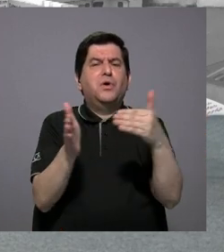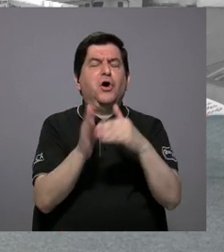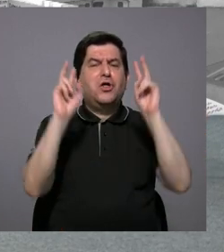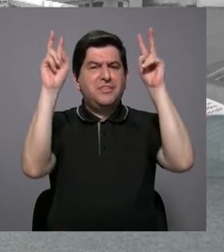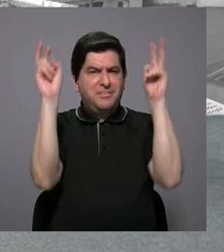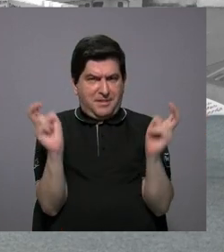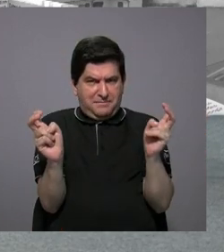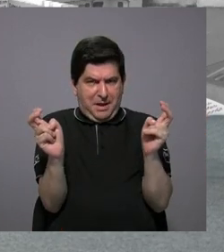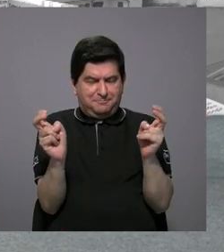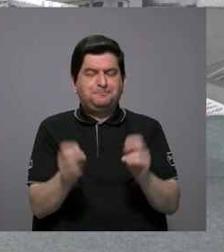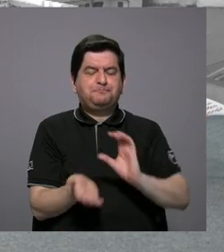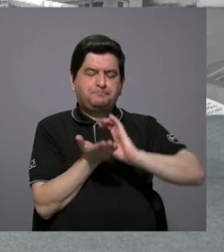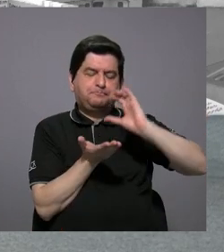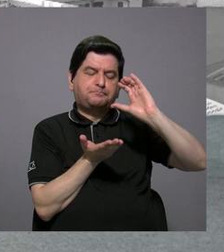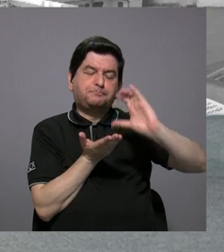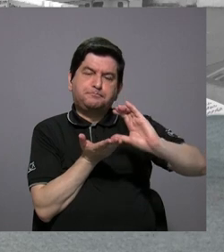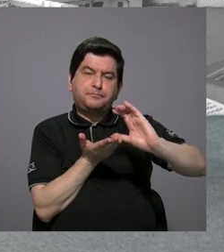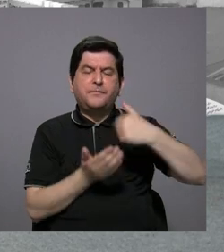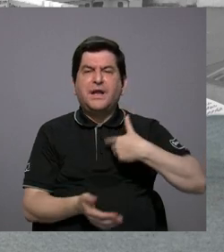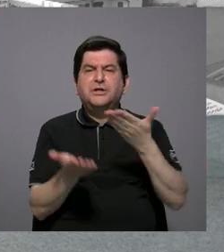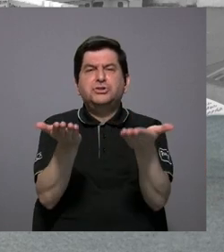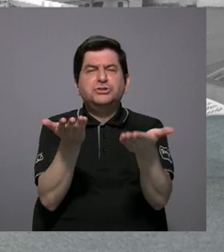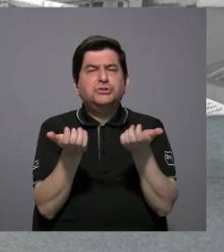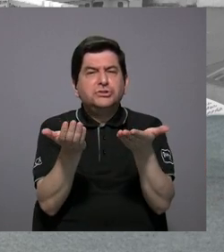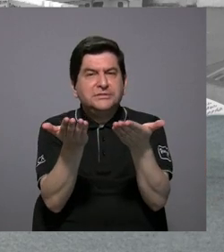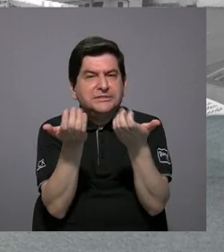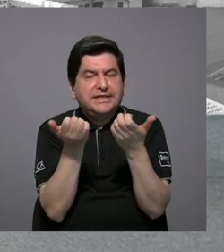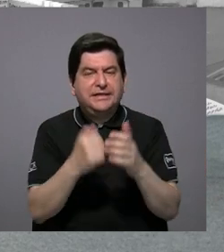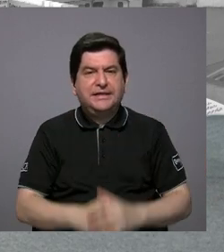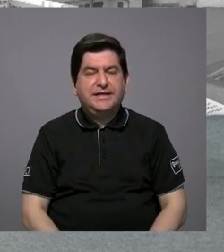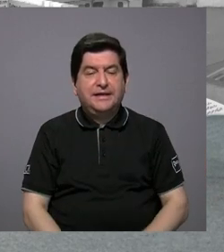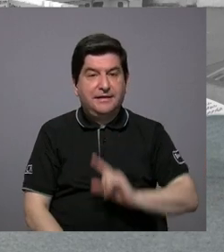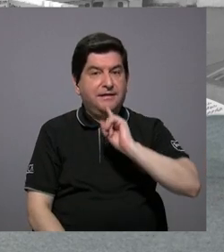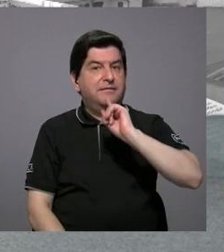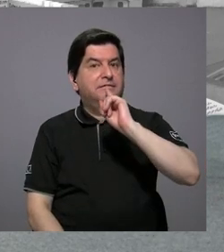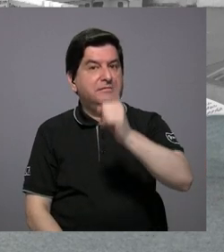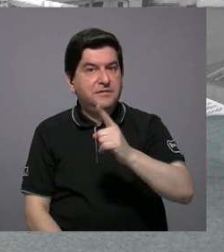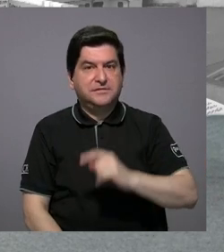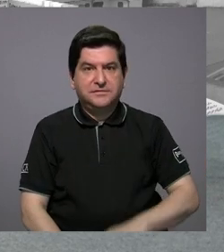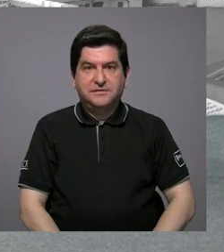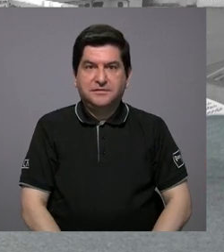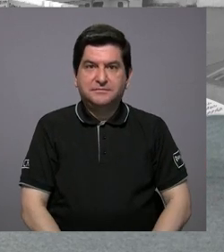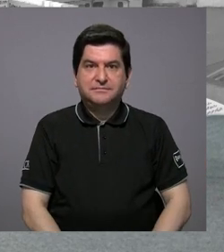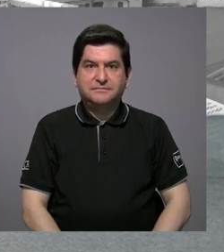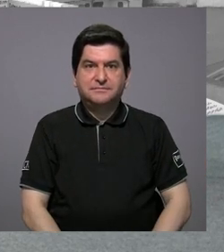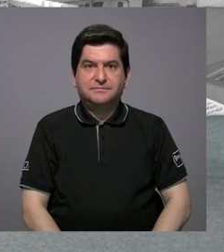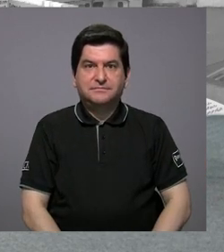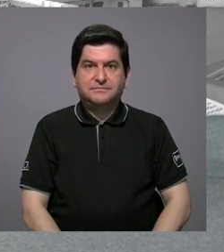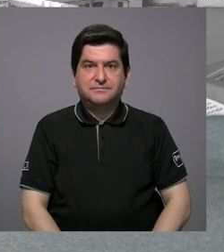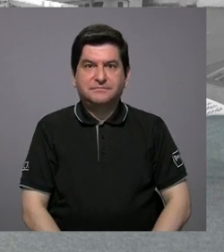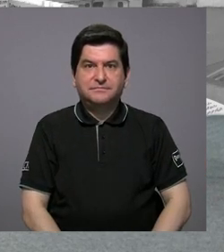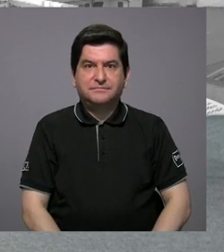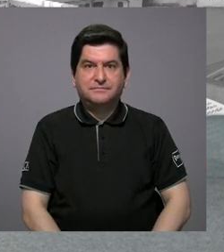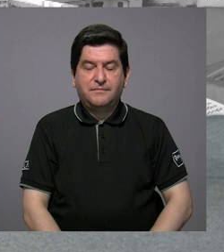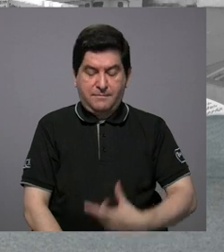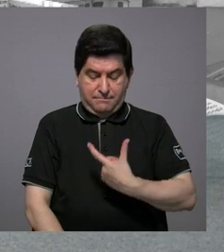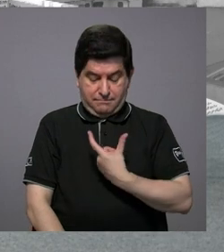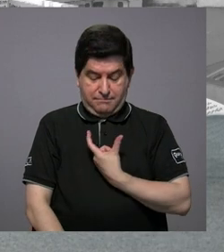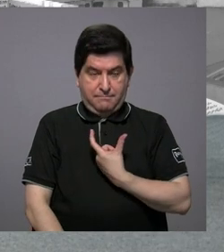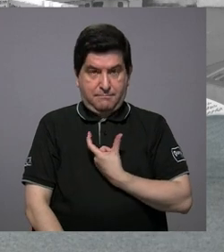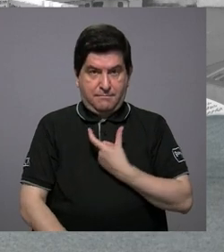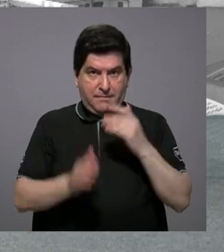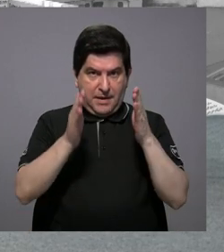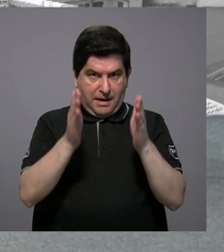tema del curso, ¿verdad? Yo quisiera indicar que los alcaldes